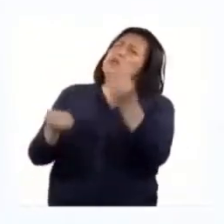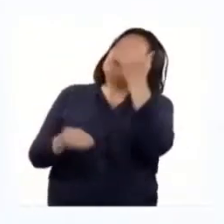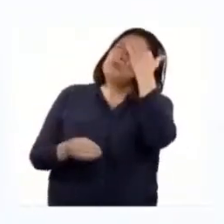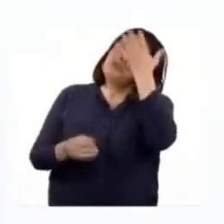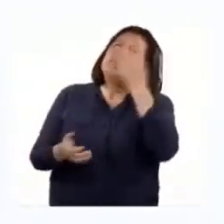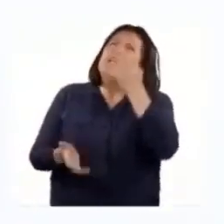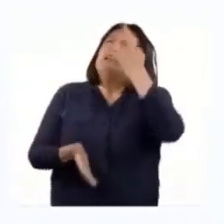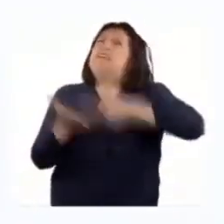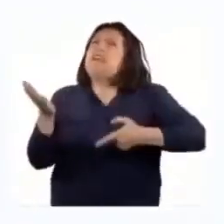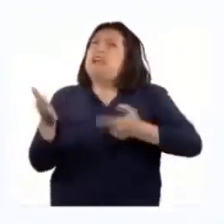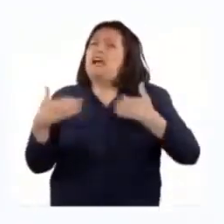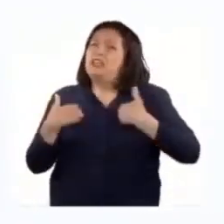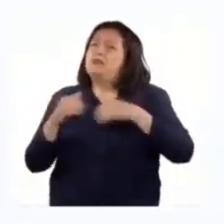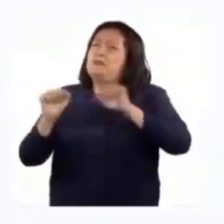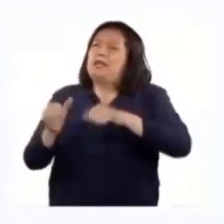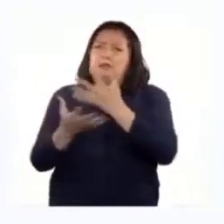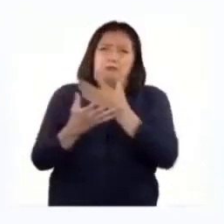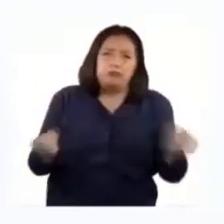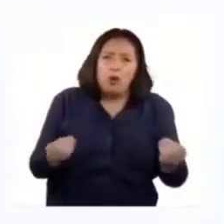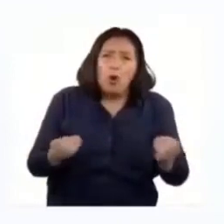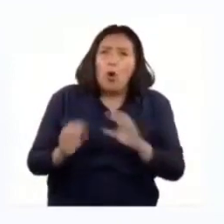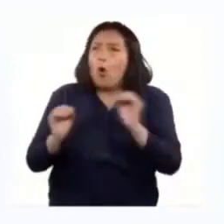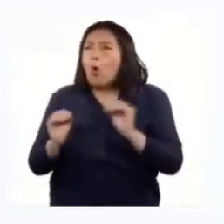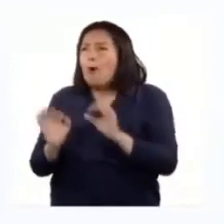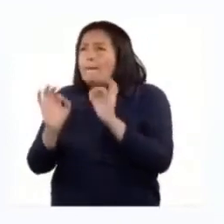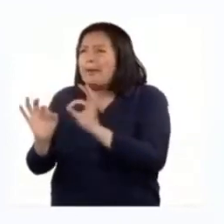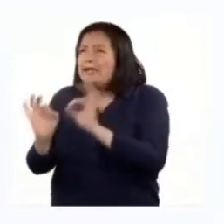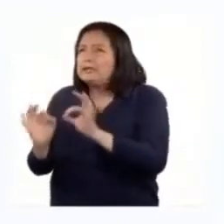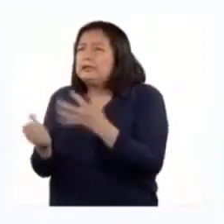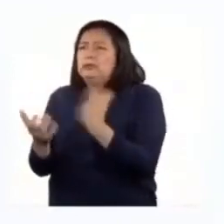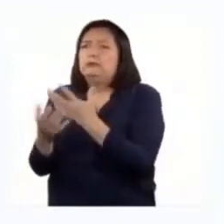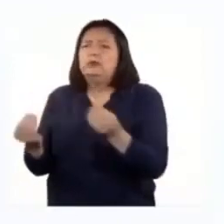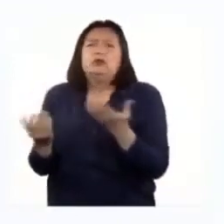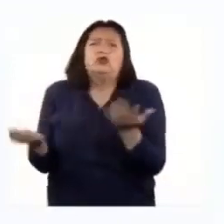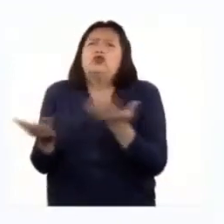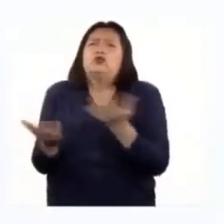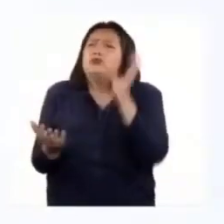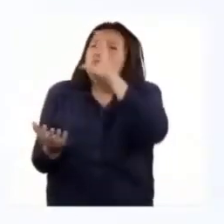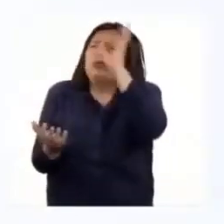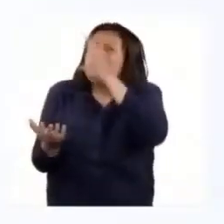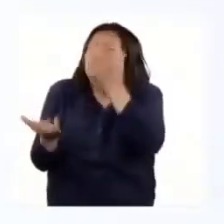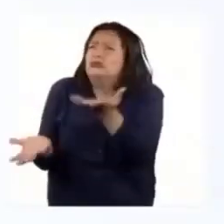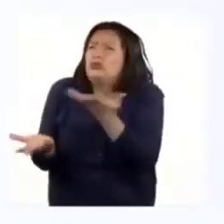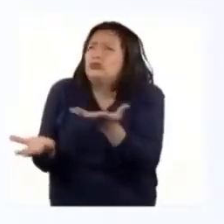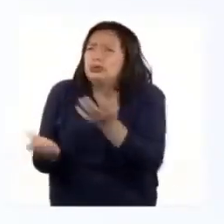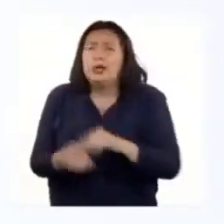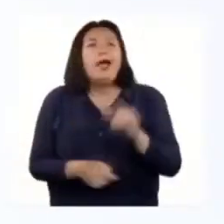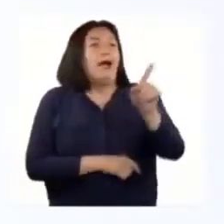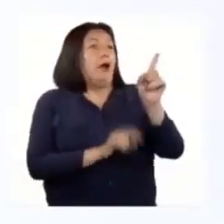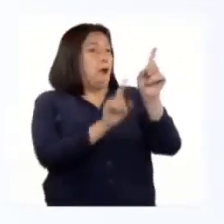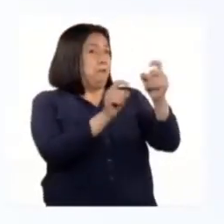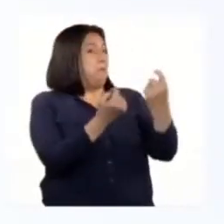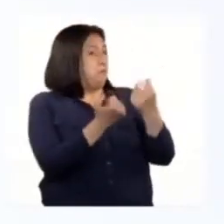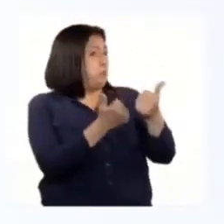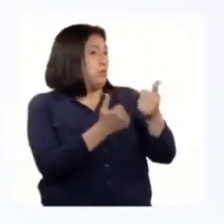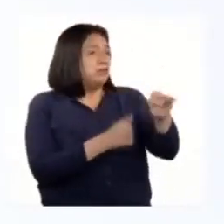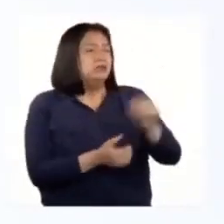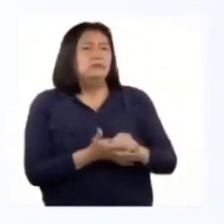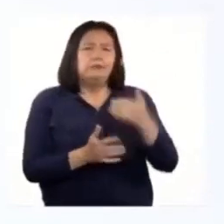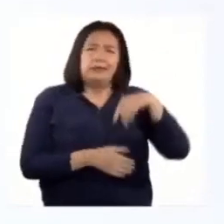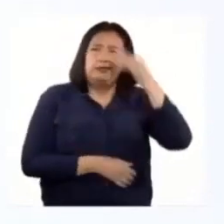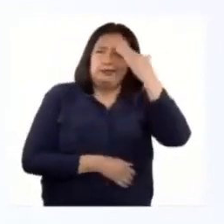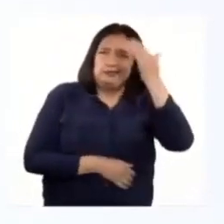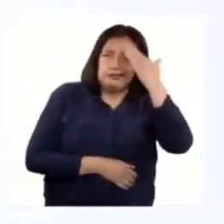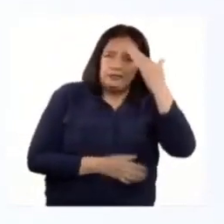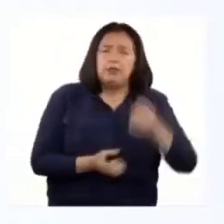saber qué animales se encuentran extintos o en peligro de extinción y dónde podemos tener esa información? Buena pregunta Patricia. Para